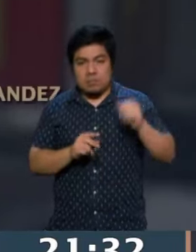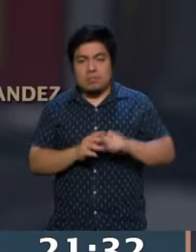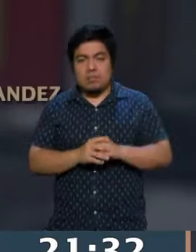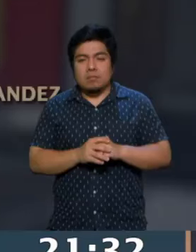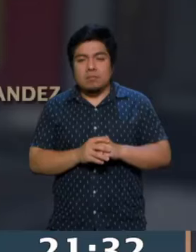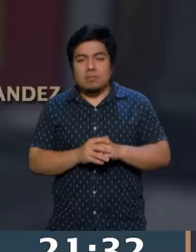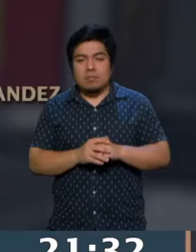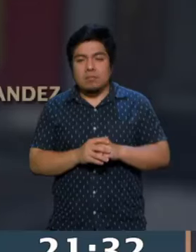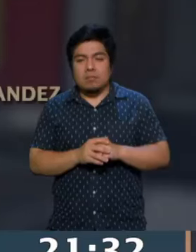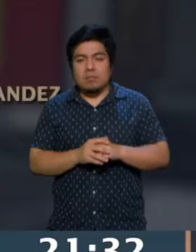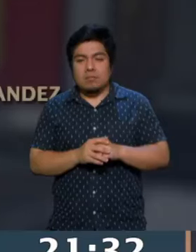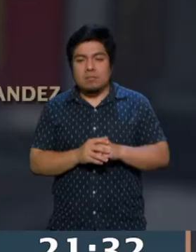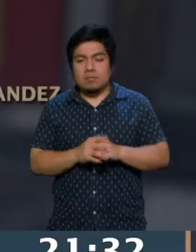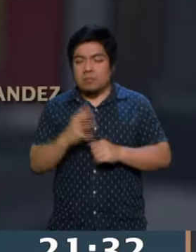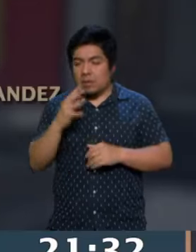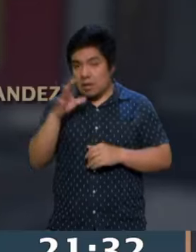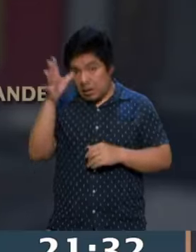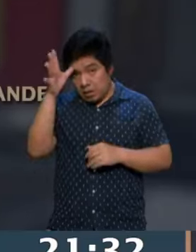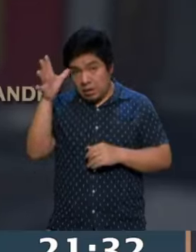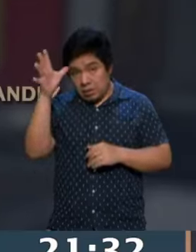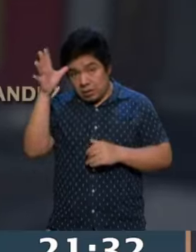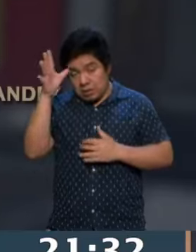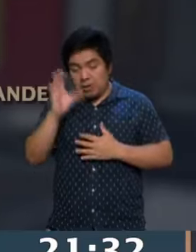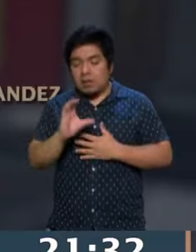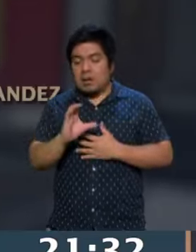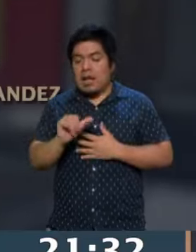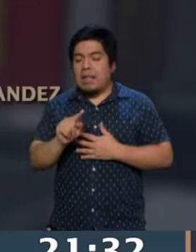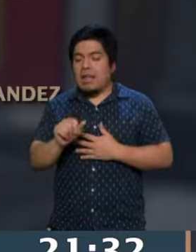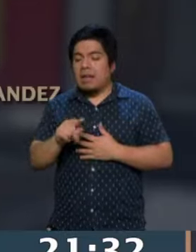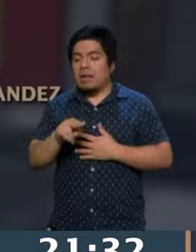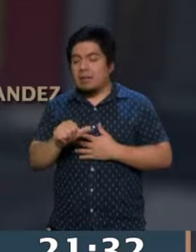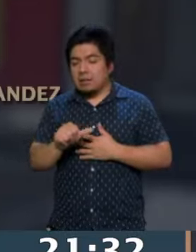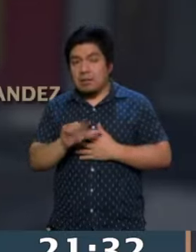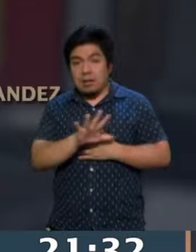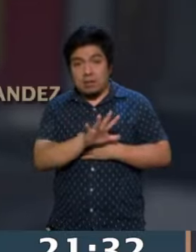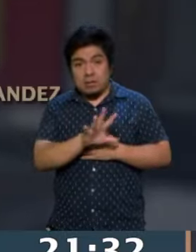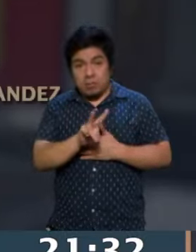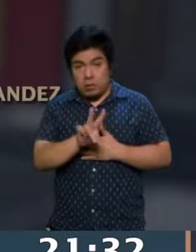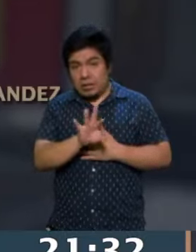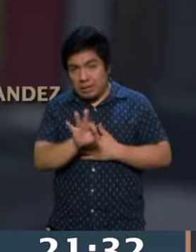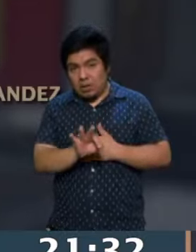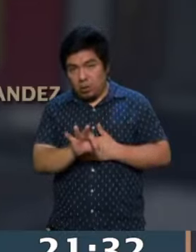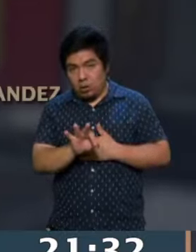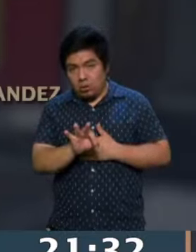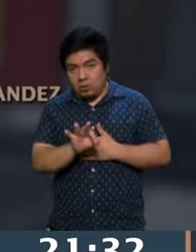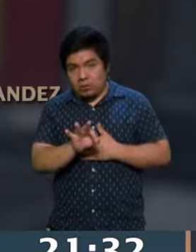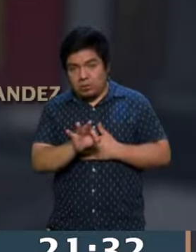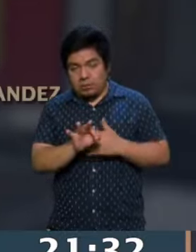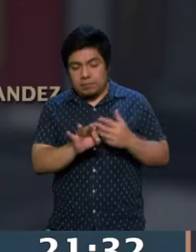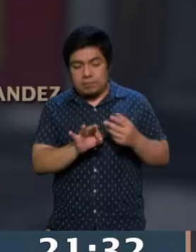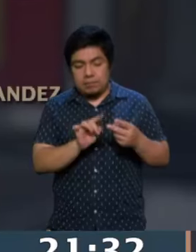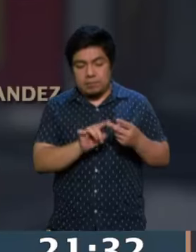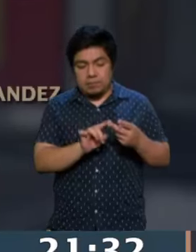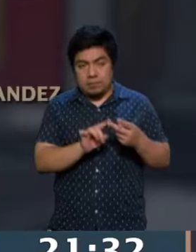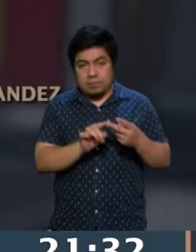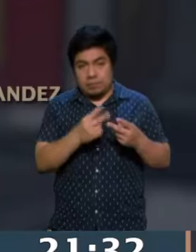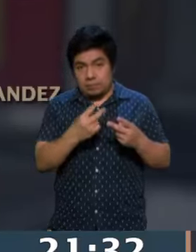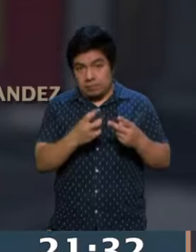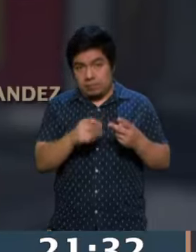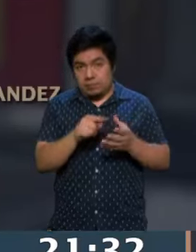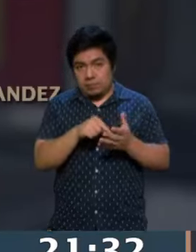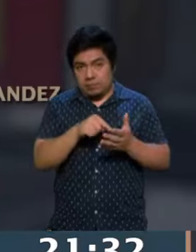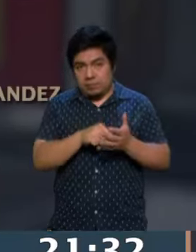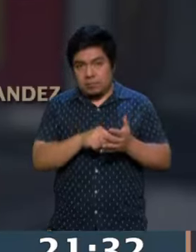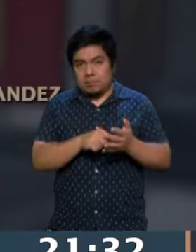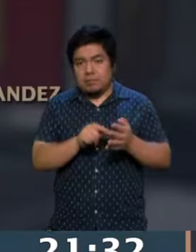Liderando la Cautemoc con Catalina Monreal con un 52%. Y en segundo lugar,